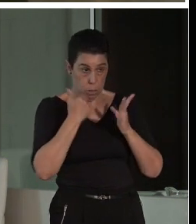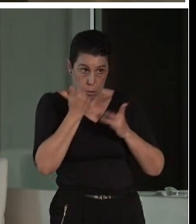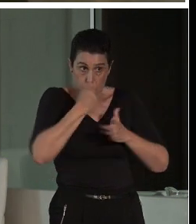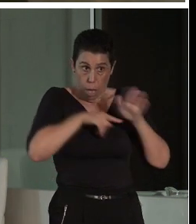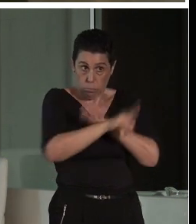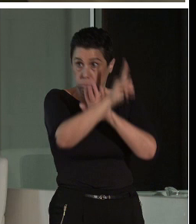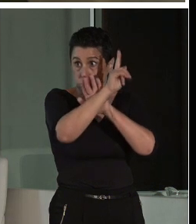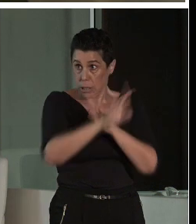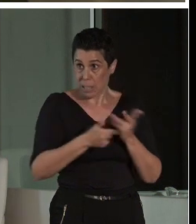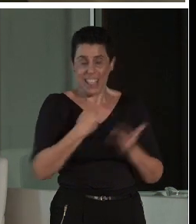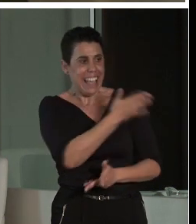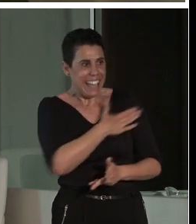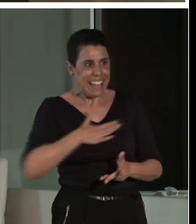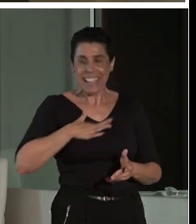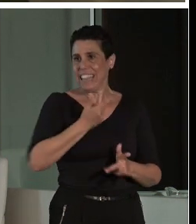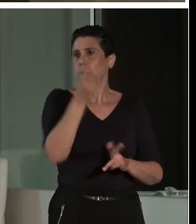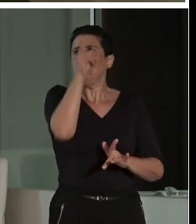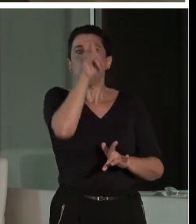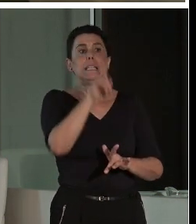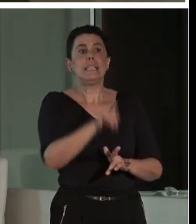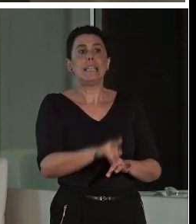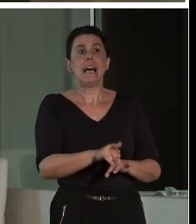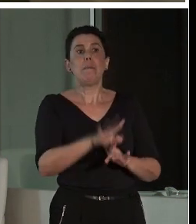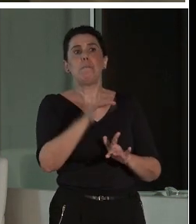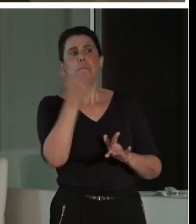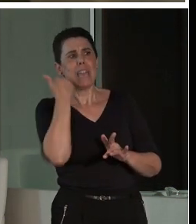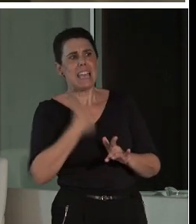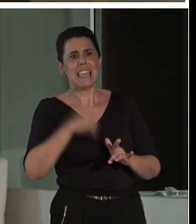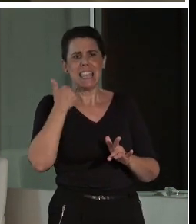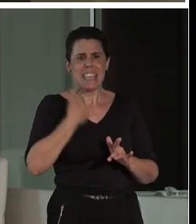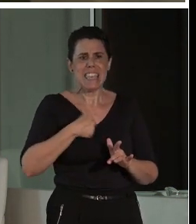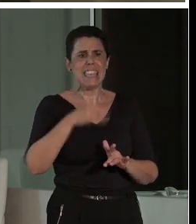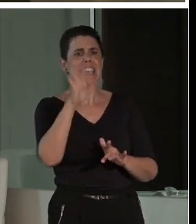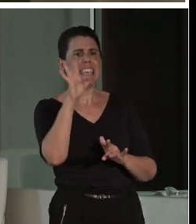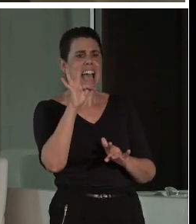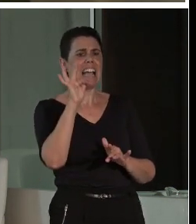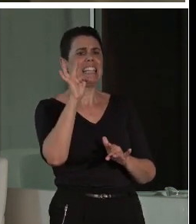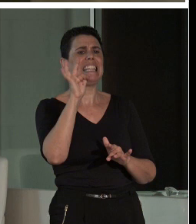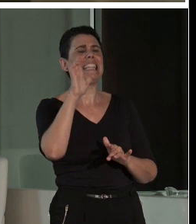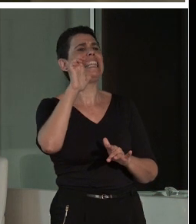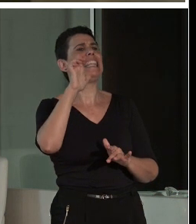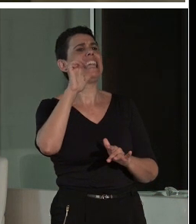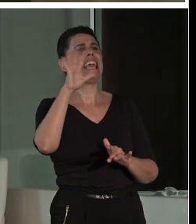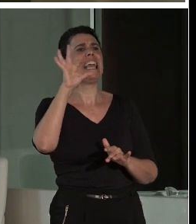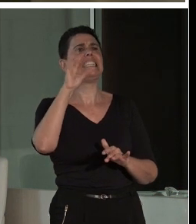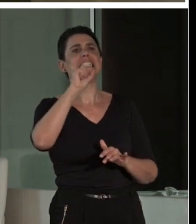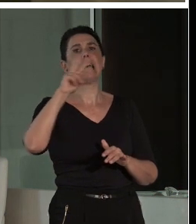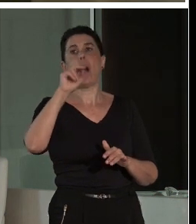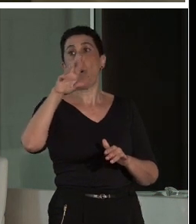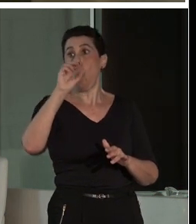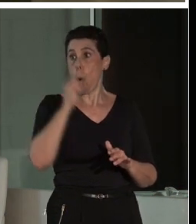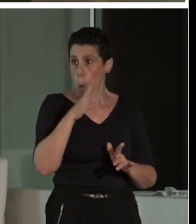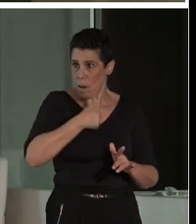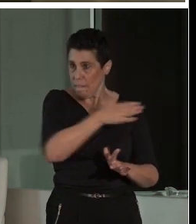queremos terminar de completar un tesauro, porque luego es que cuando nos ponemos a hablar los profesionales estamos hablando de muchas cosas, pero